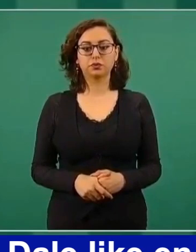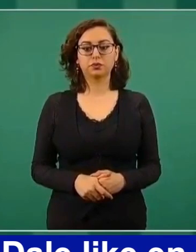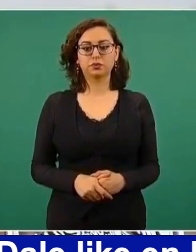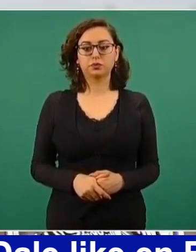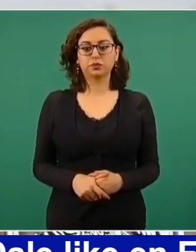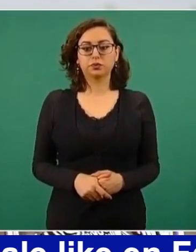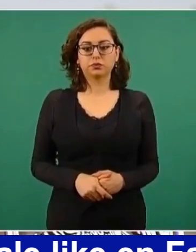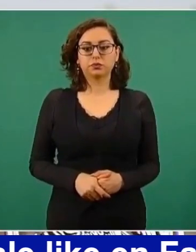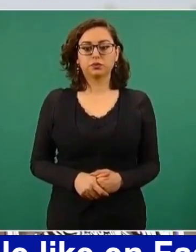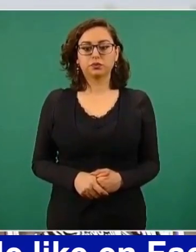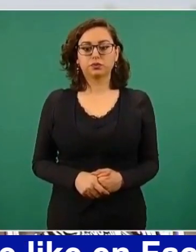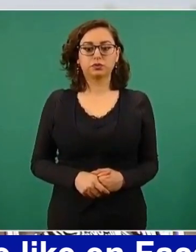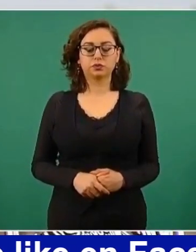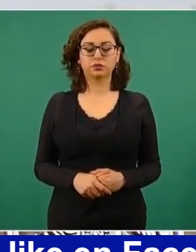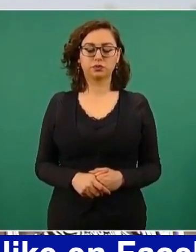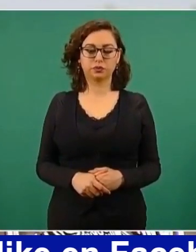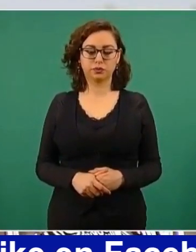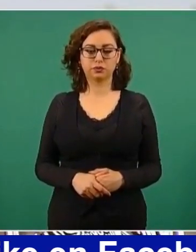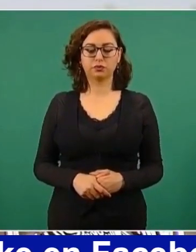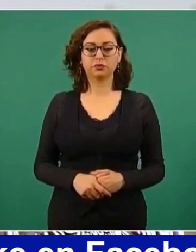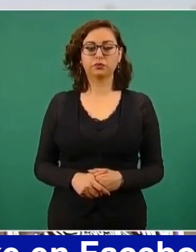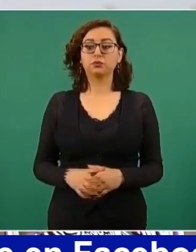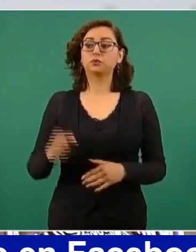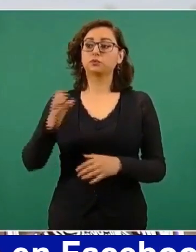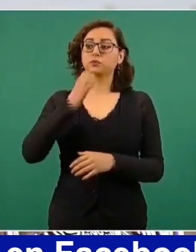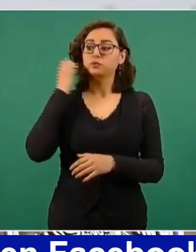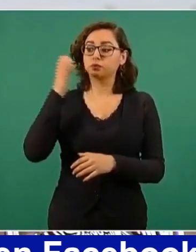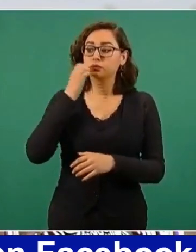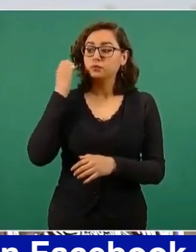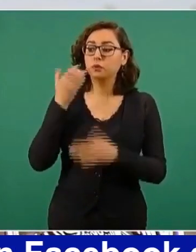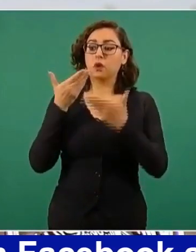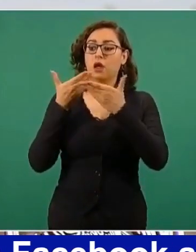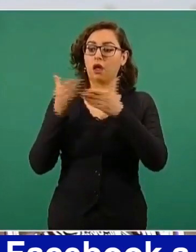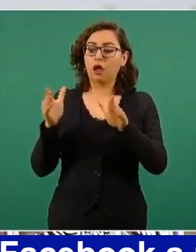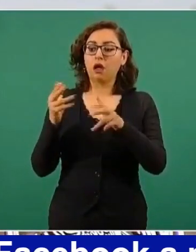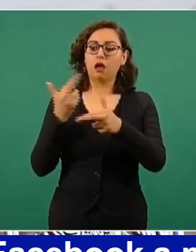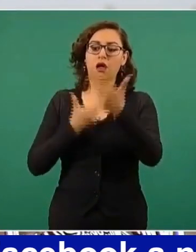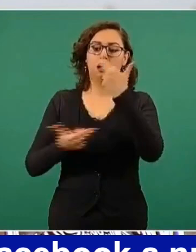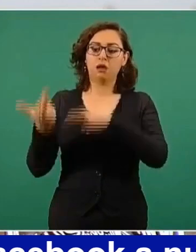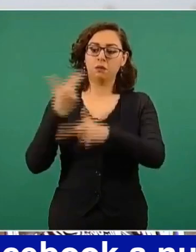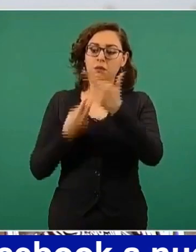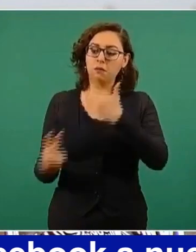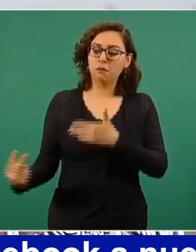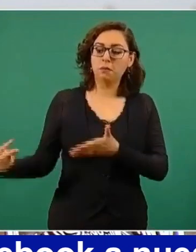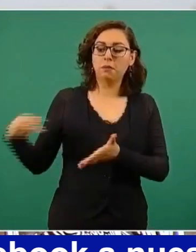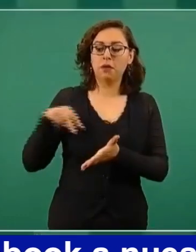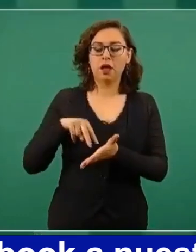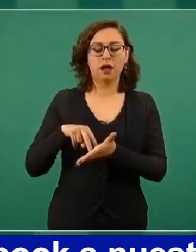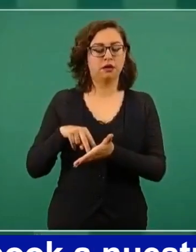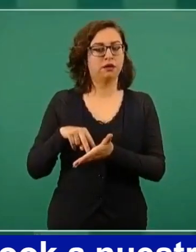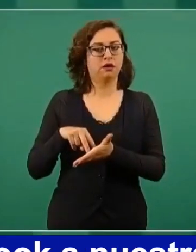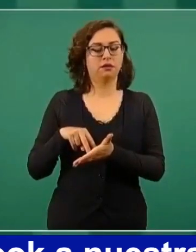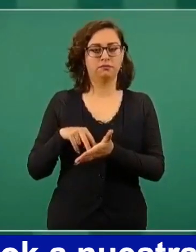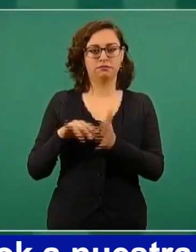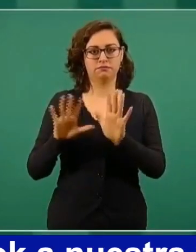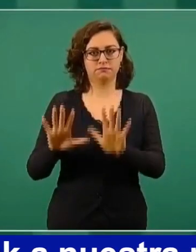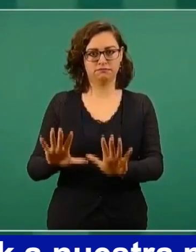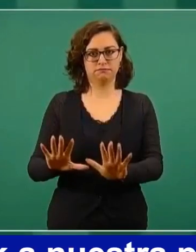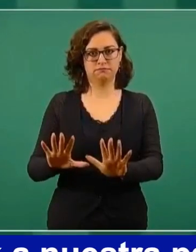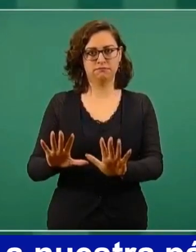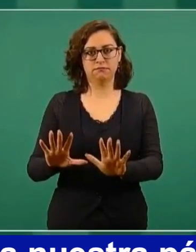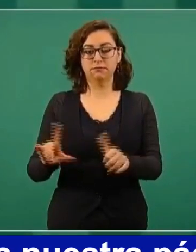a partir de que se vacune a adultos mayores